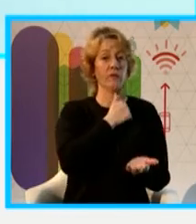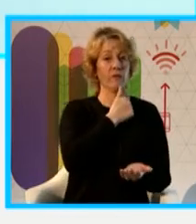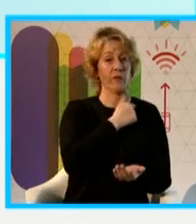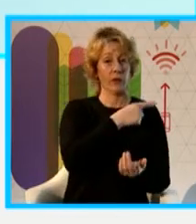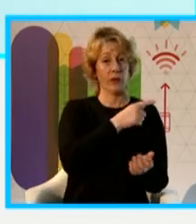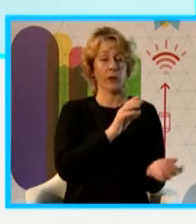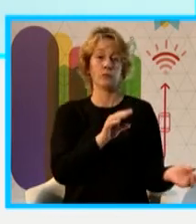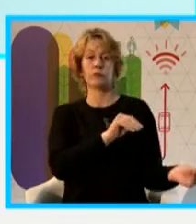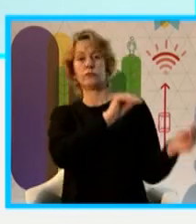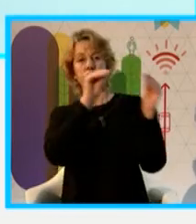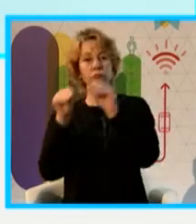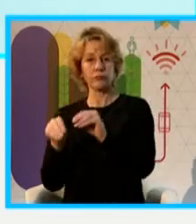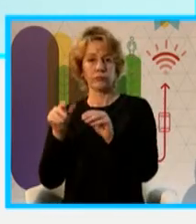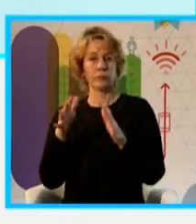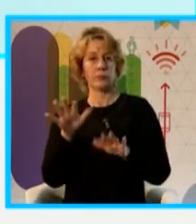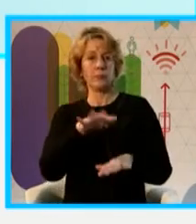iluminación del parque,